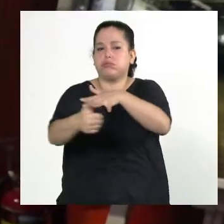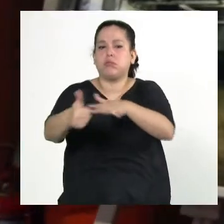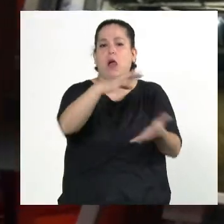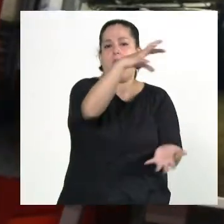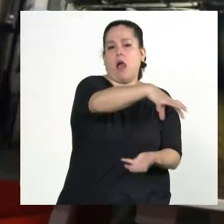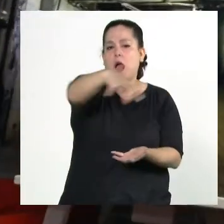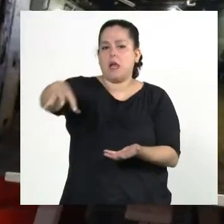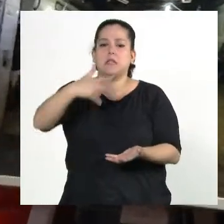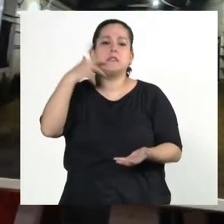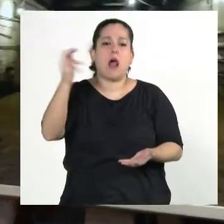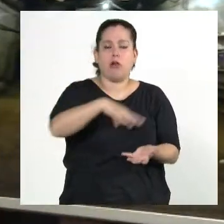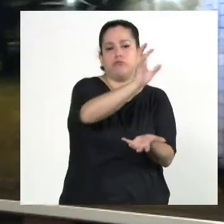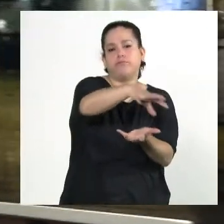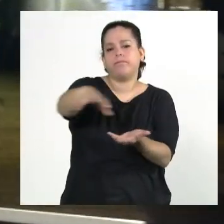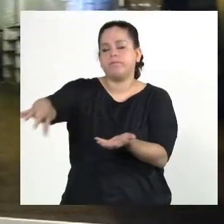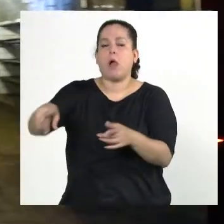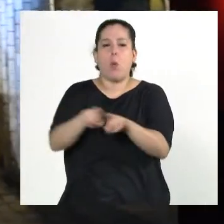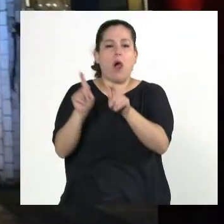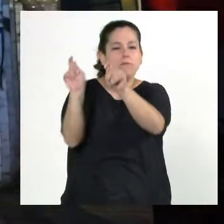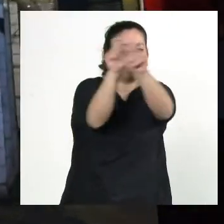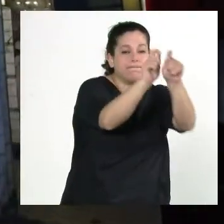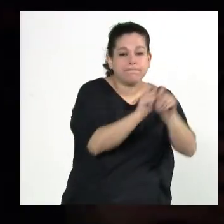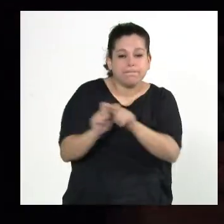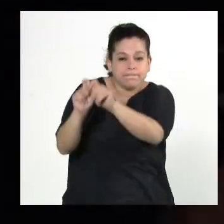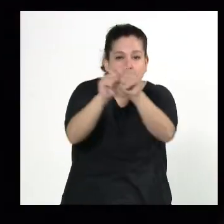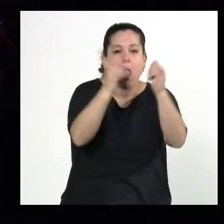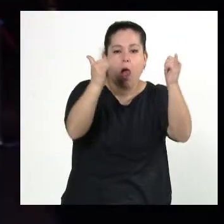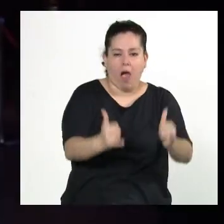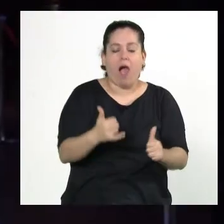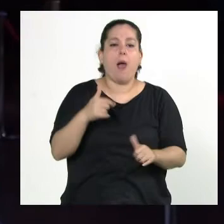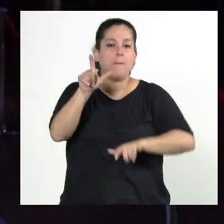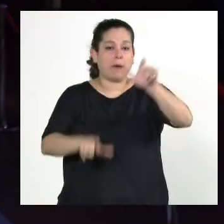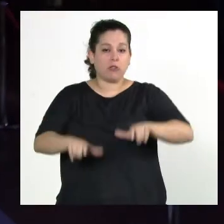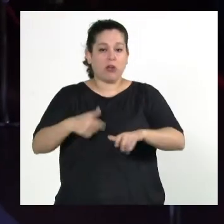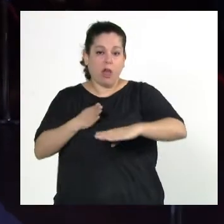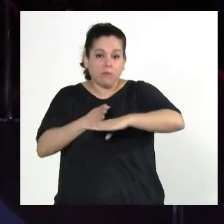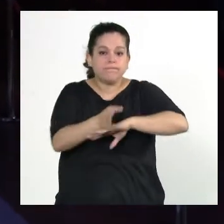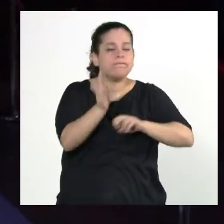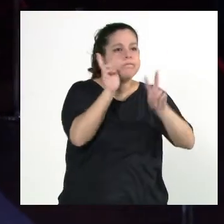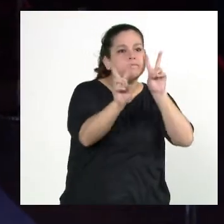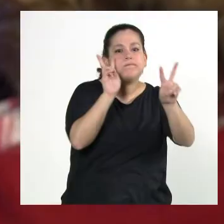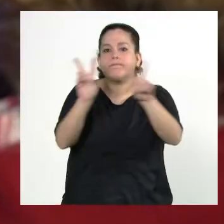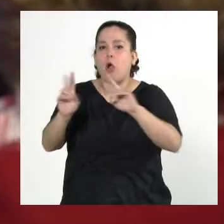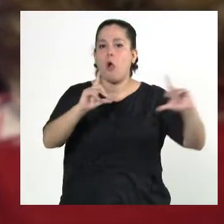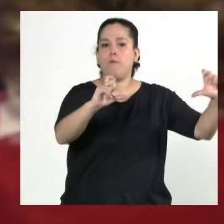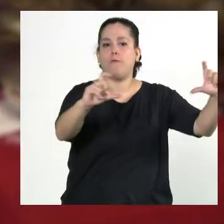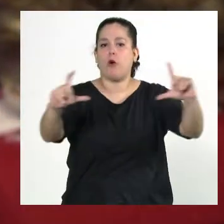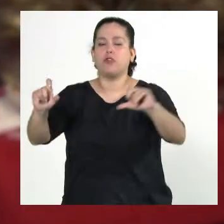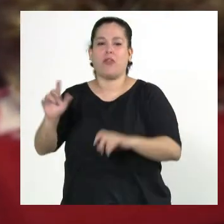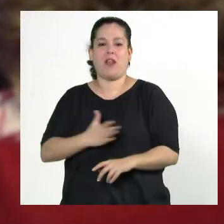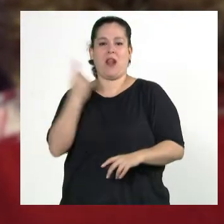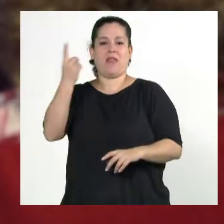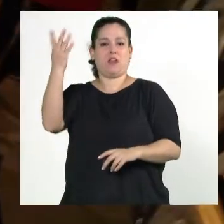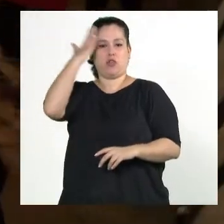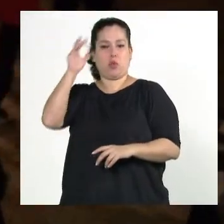originales en los que se iniciaron los procesos de restauración, el público pudo apreciar una muestra de fotos de la Dirección de Cultura de